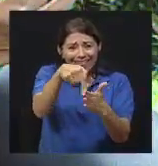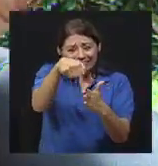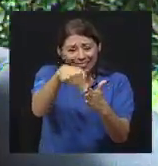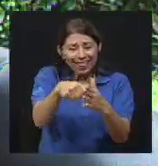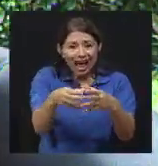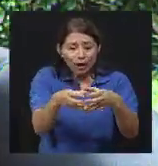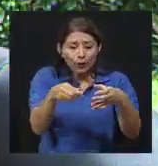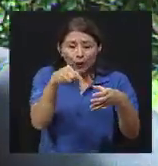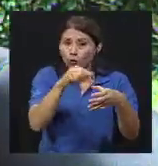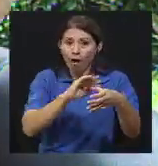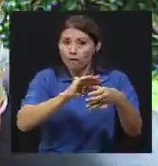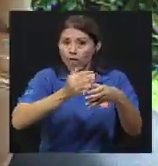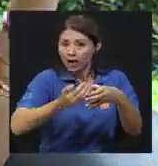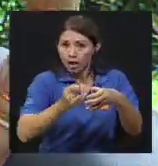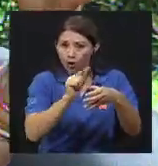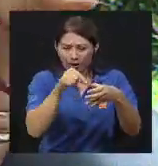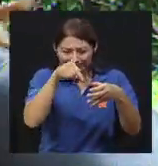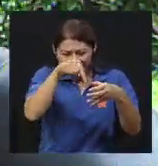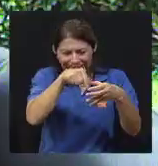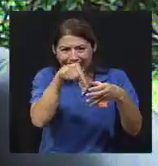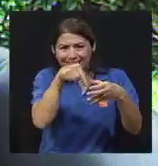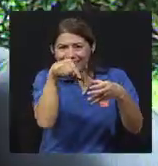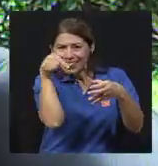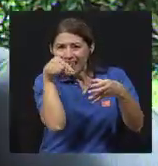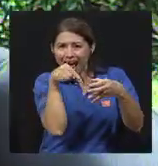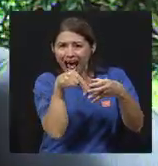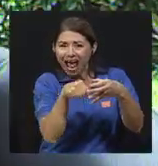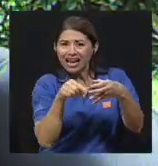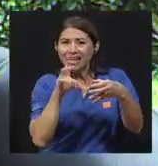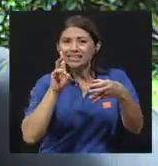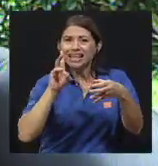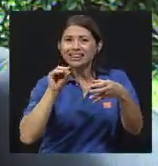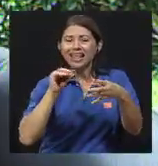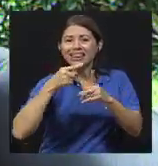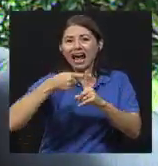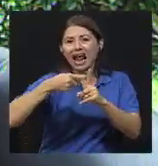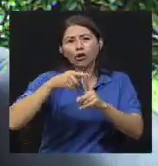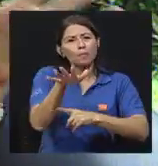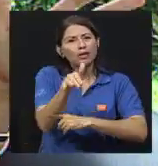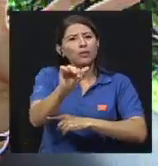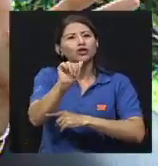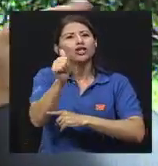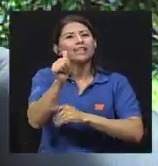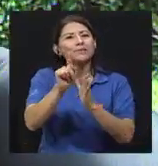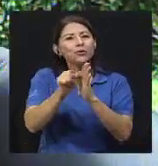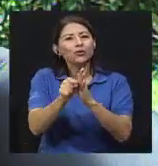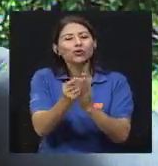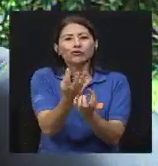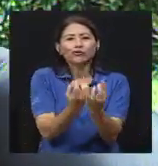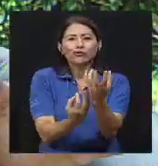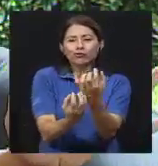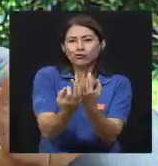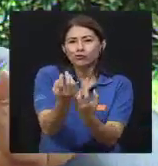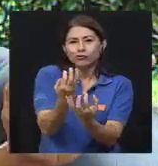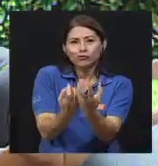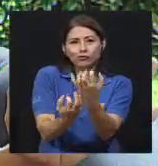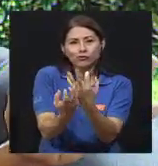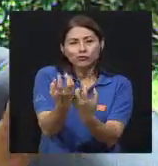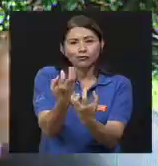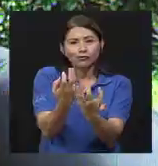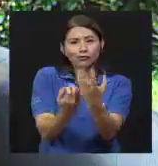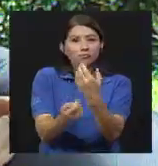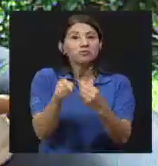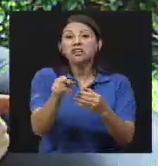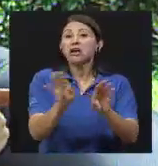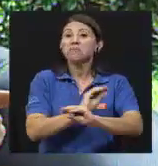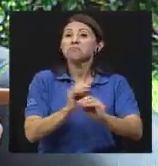70 grados. La central, no la externa, sino la central 70 grados 10 minutos. Cocinando uno se deshace de todos los problemas.